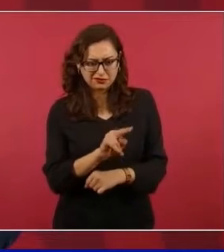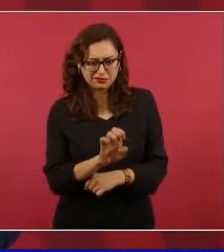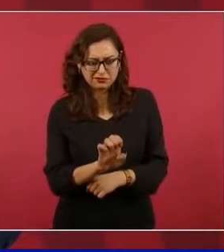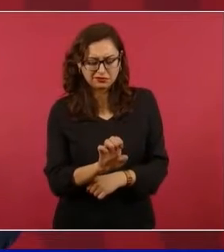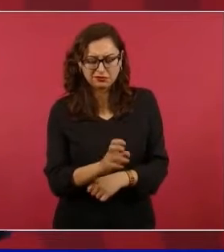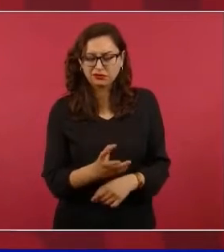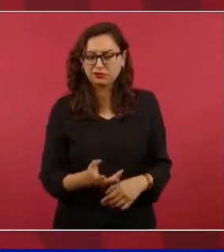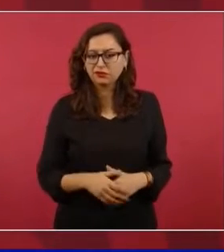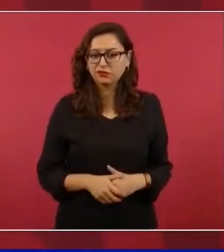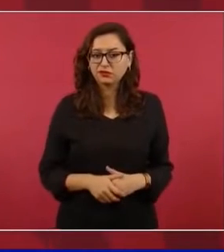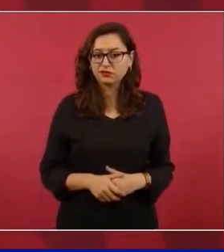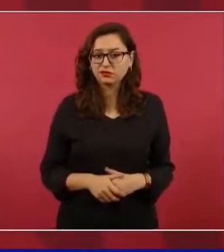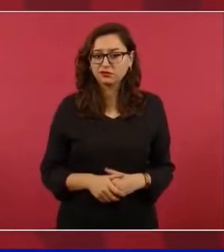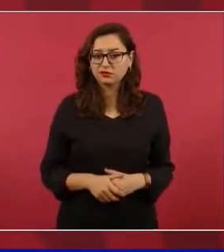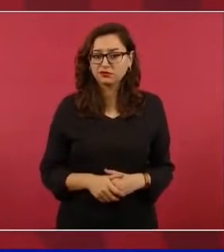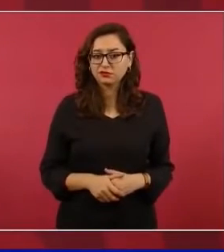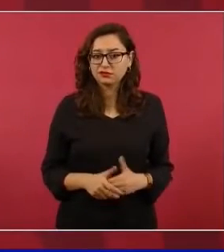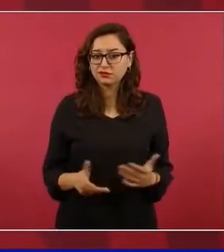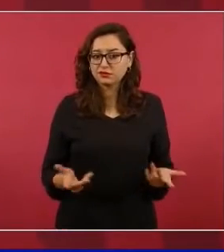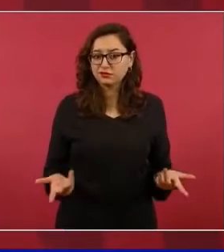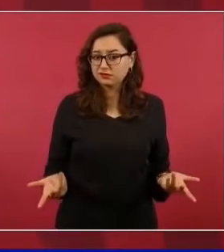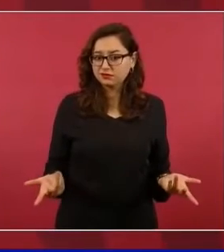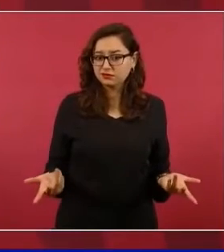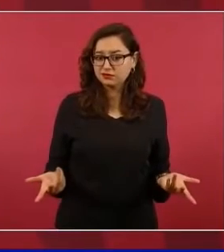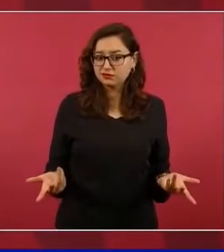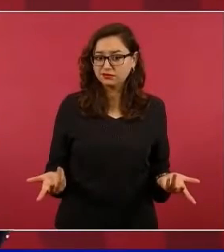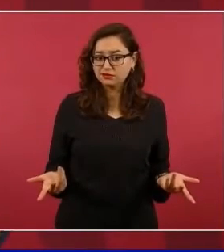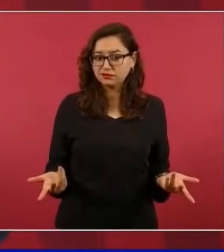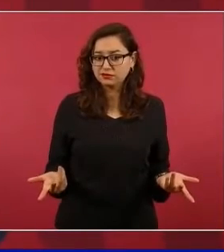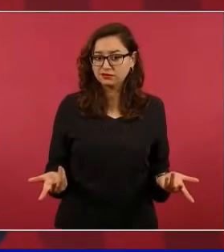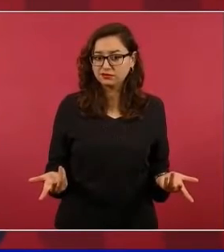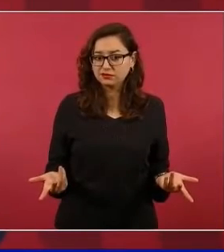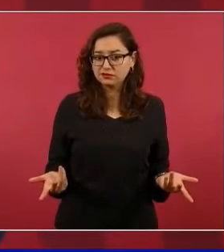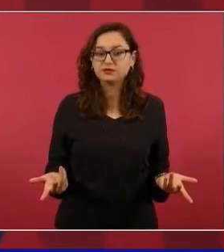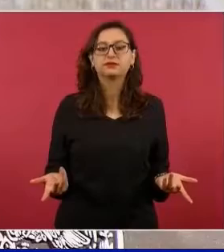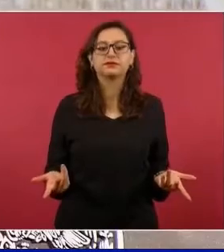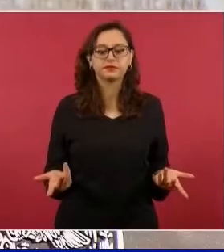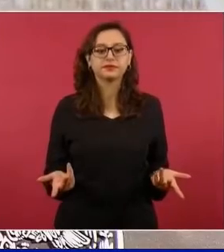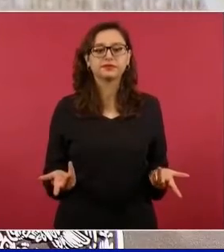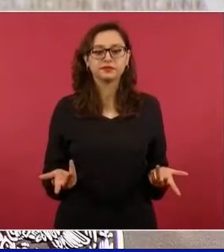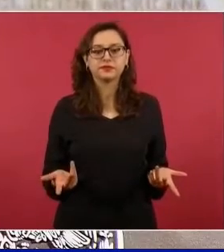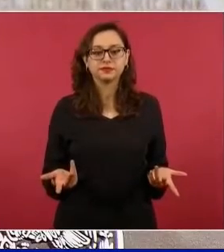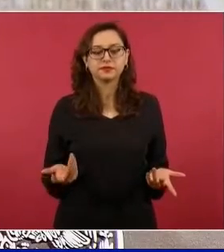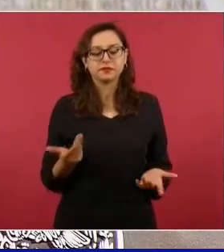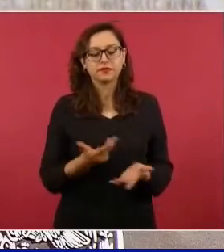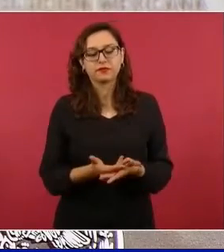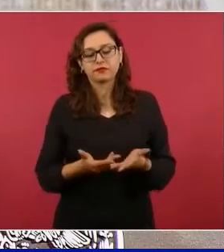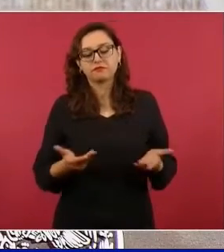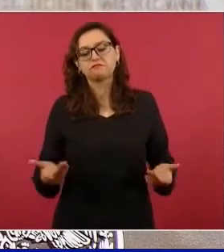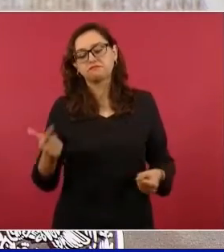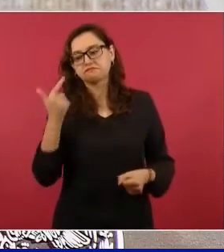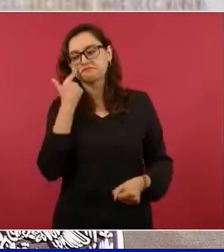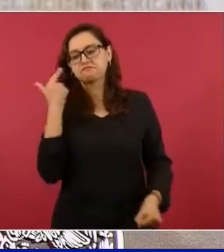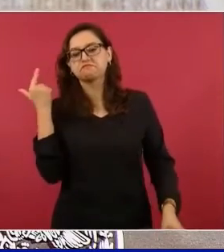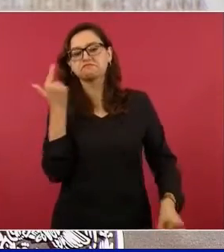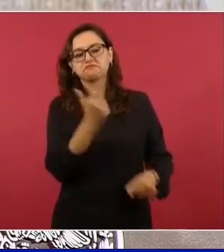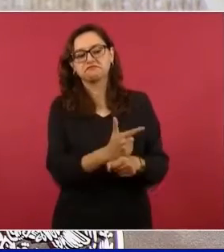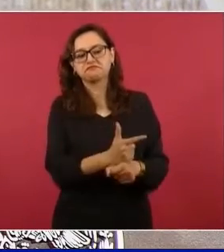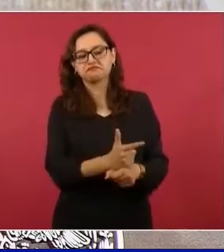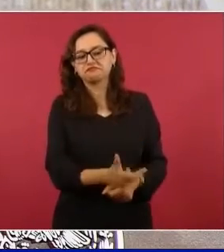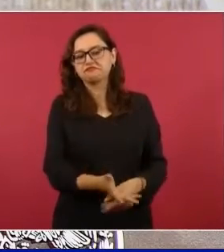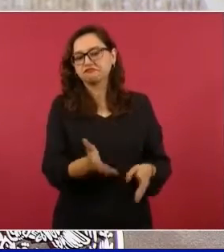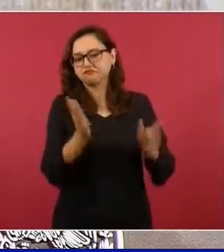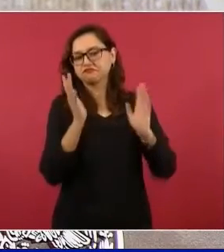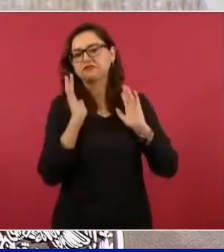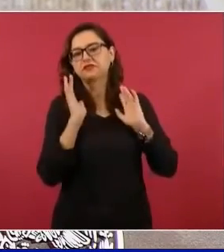Entonces, todo eso es lo que está ahora en cuestión y